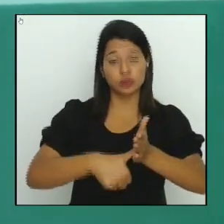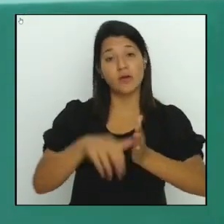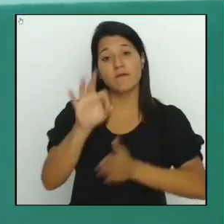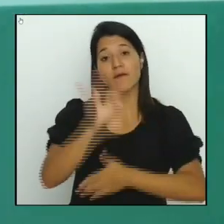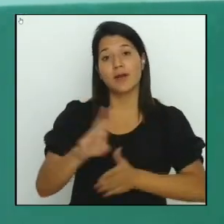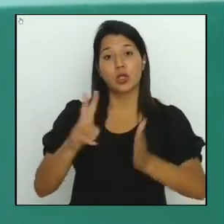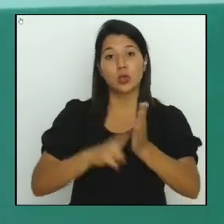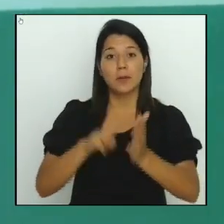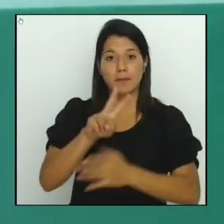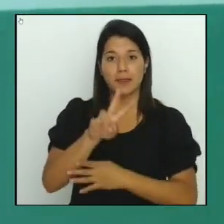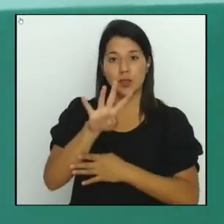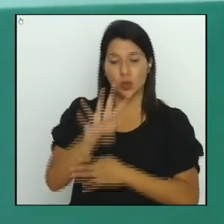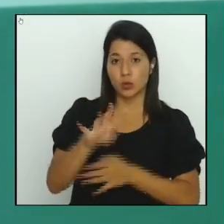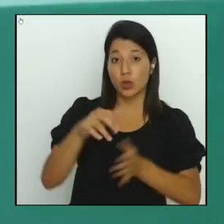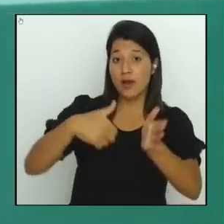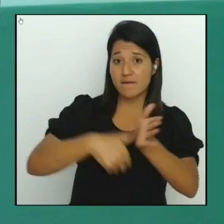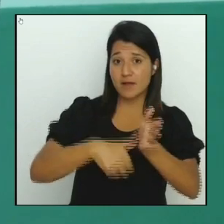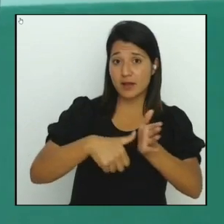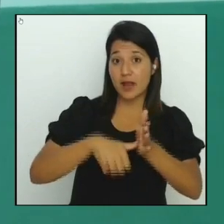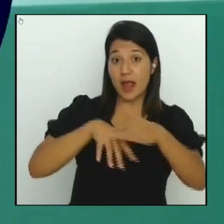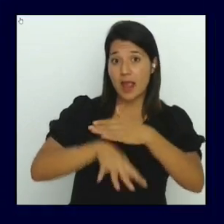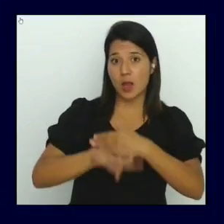serán exactamente en cuatro meses.